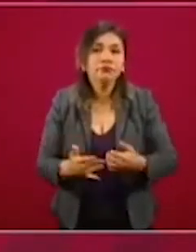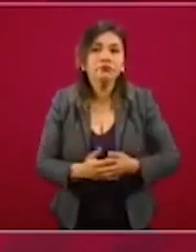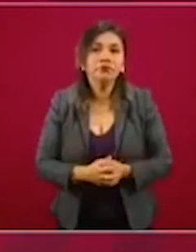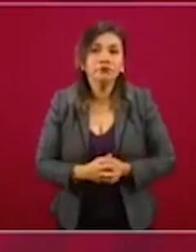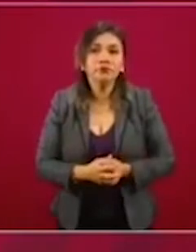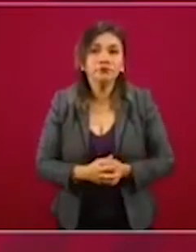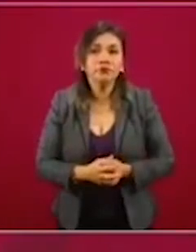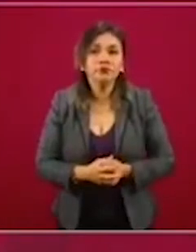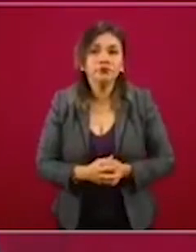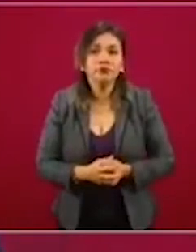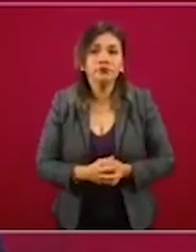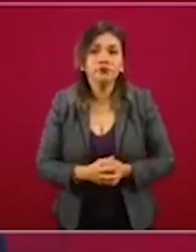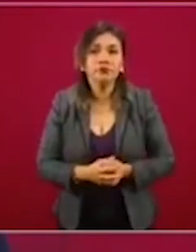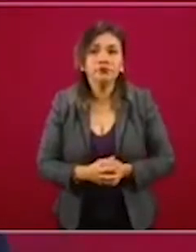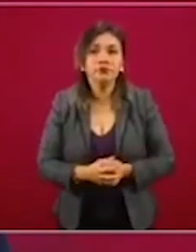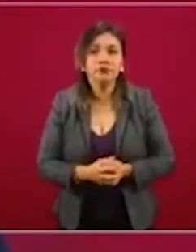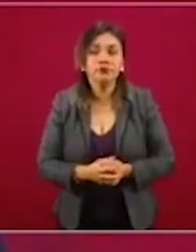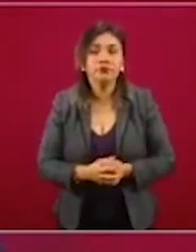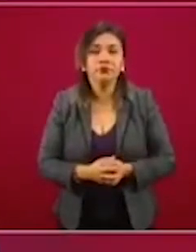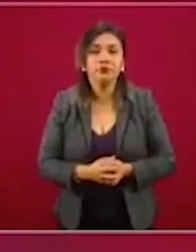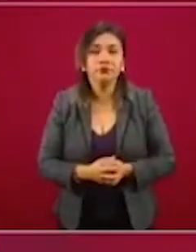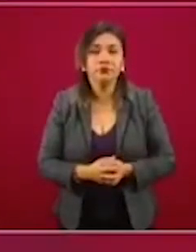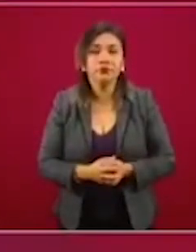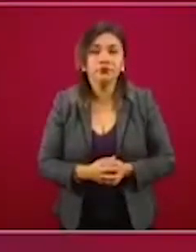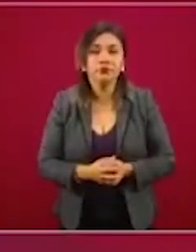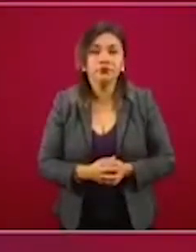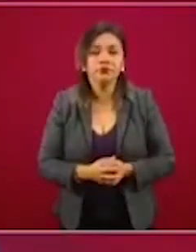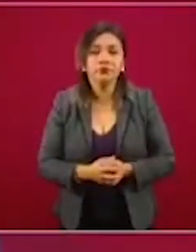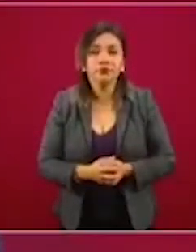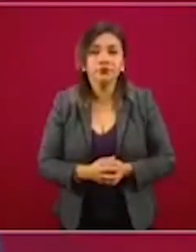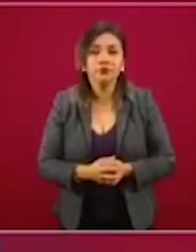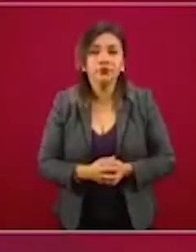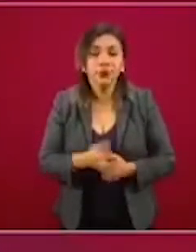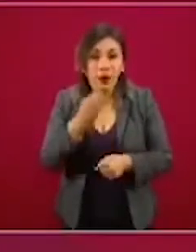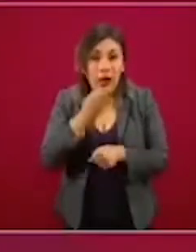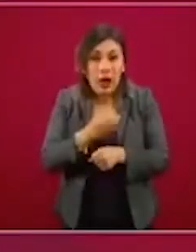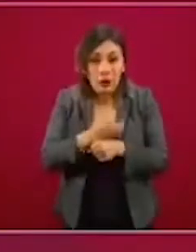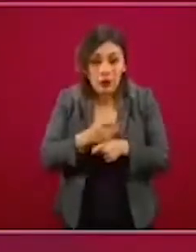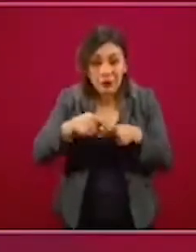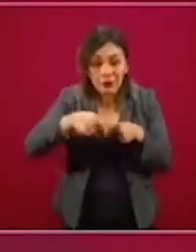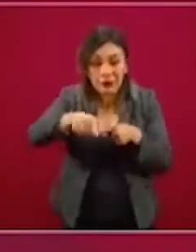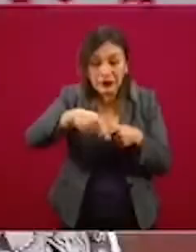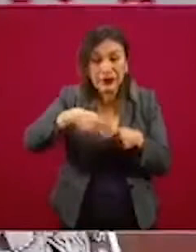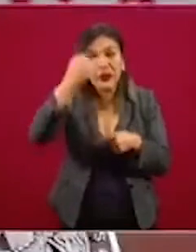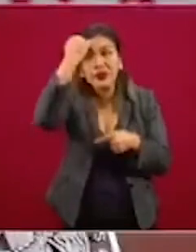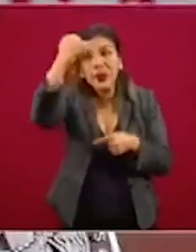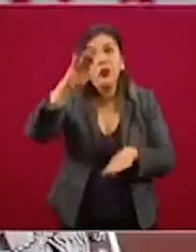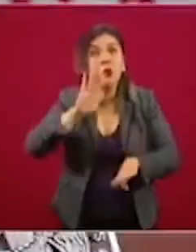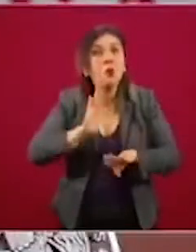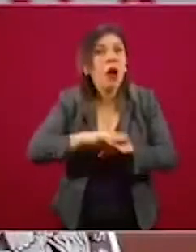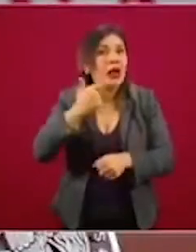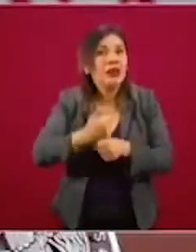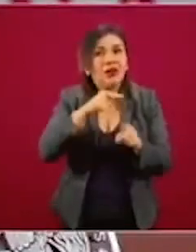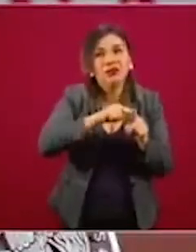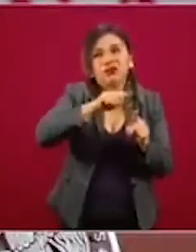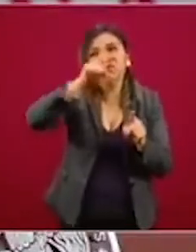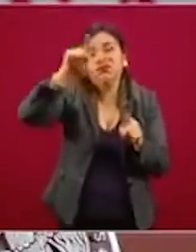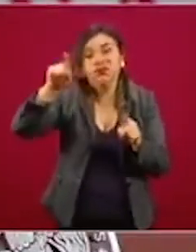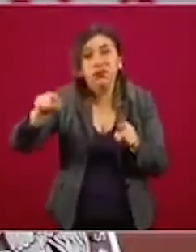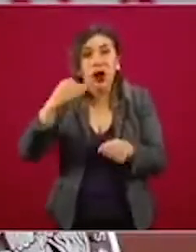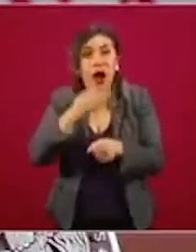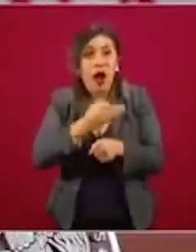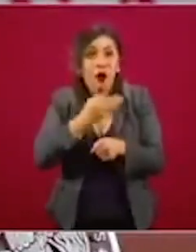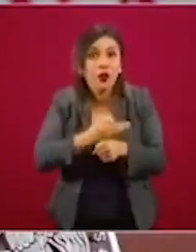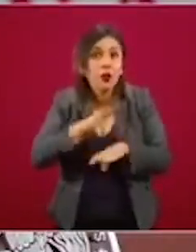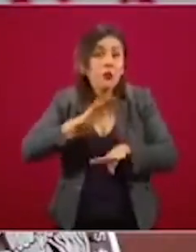establece el decreto, explicó durante su conferencia de prensa matutina. Yo agradezco esta actitud, lo mismo en el caso de Coppel, y a todos